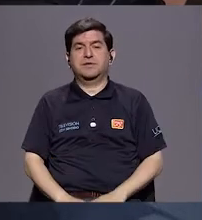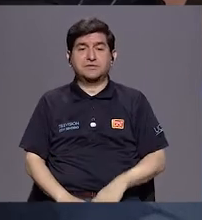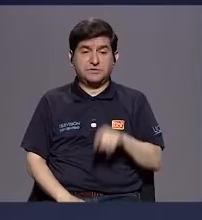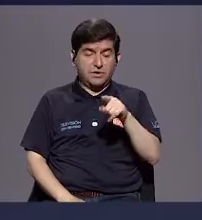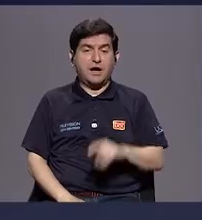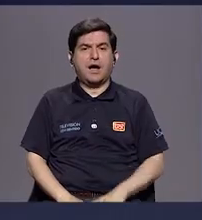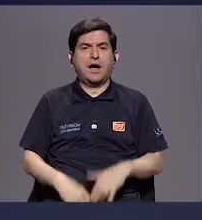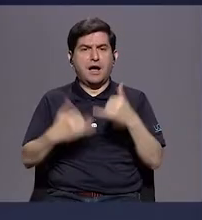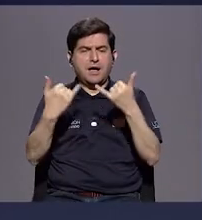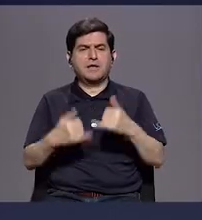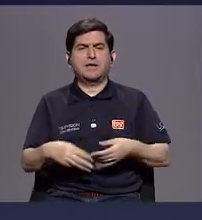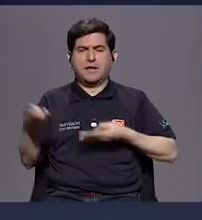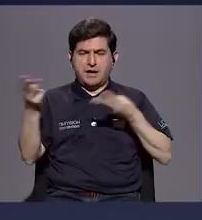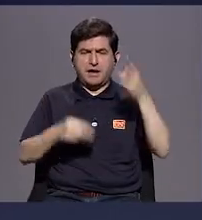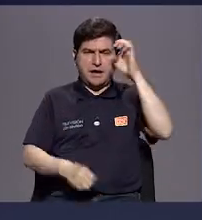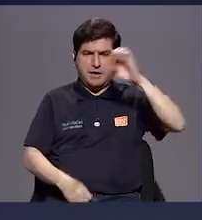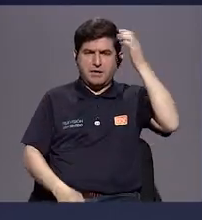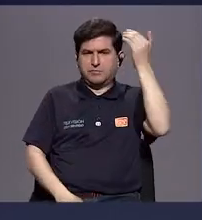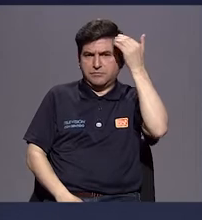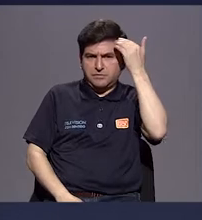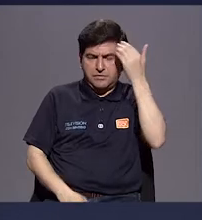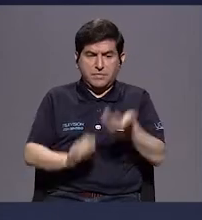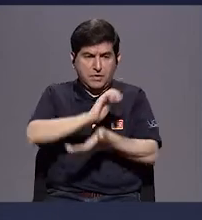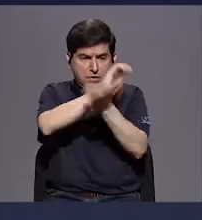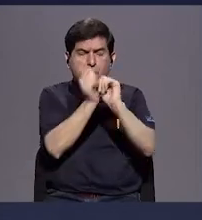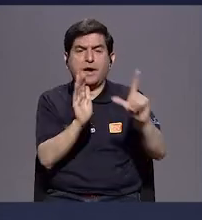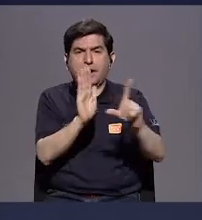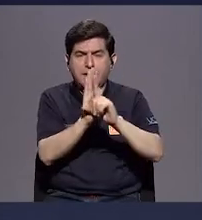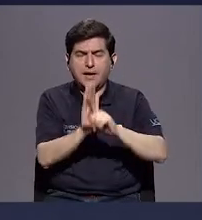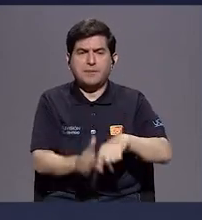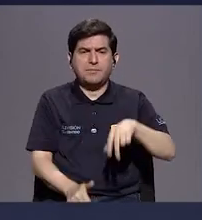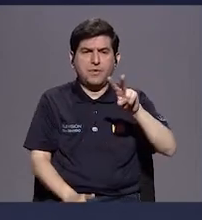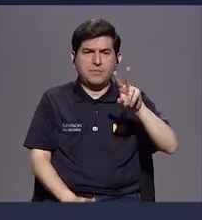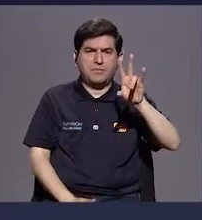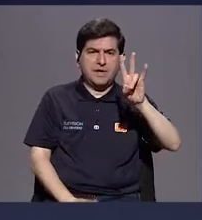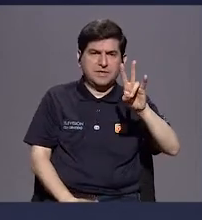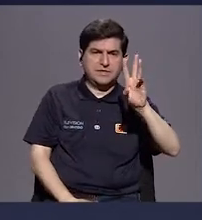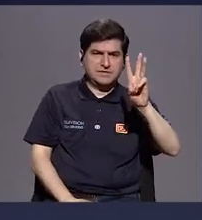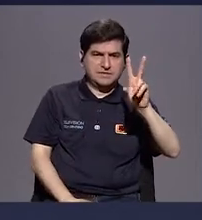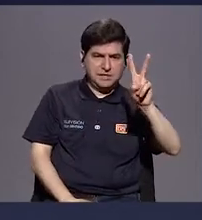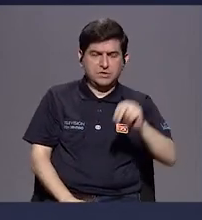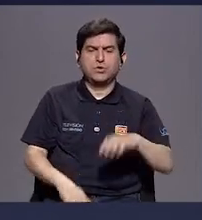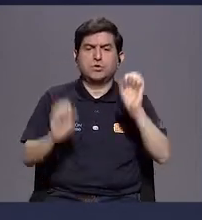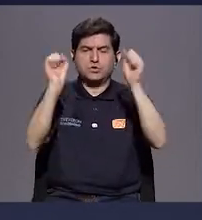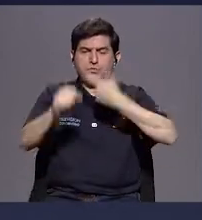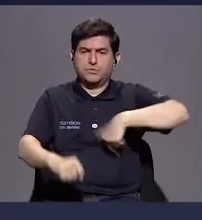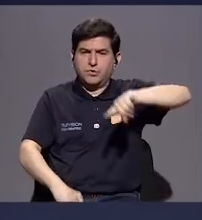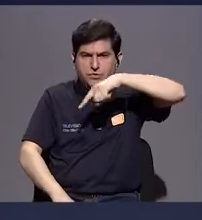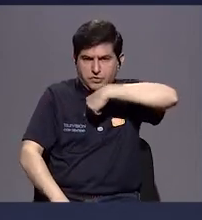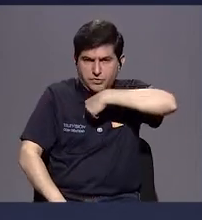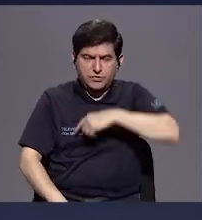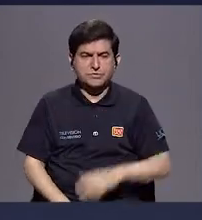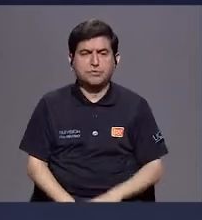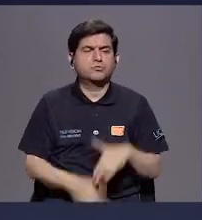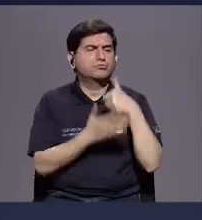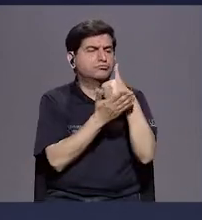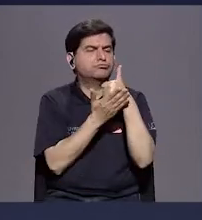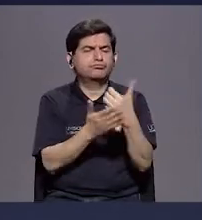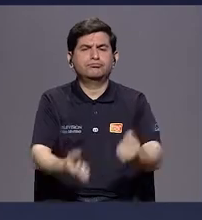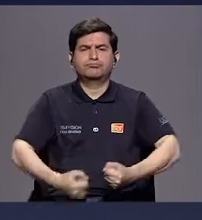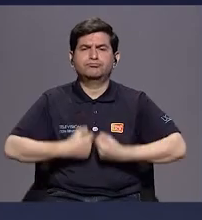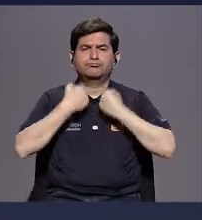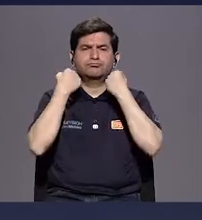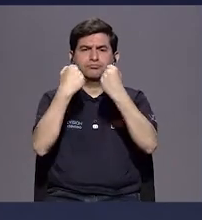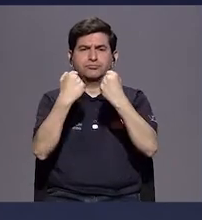europeos de cierta forma. Entonces con la modificación de esta ley 2762 podríamos estar ayudando a